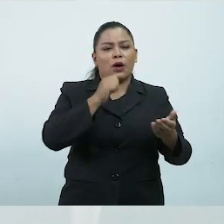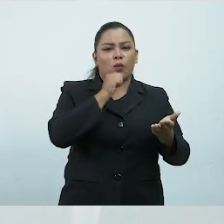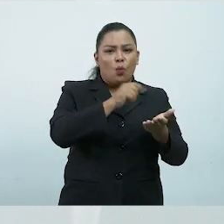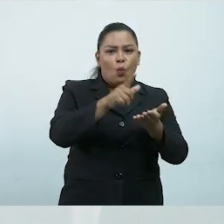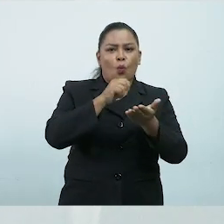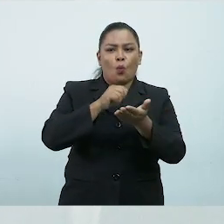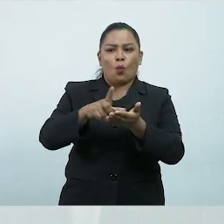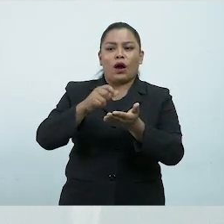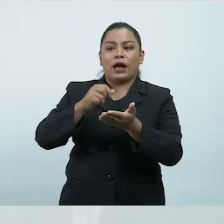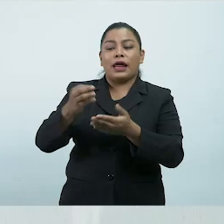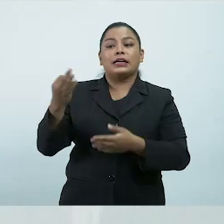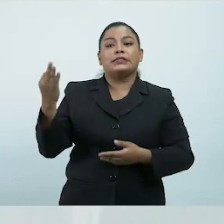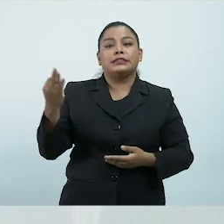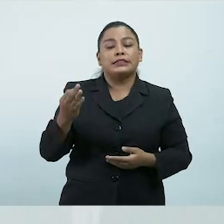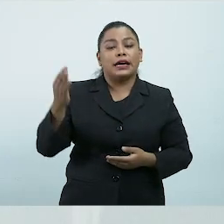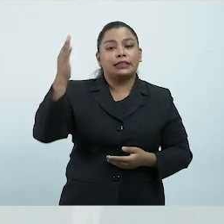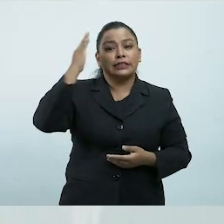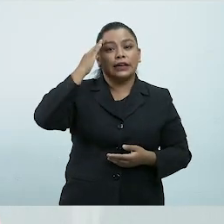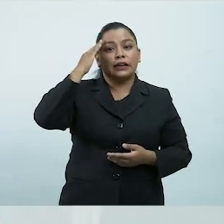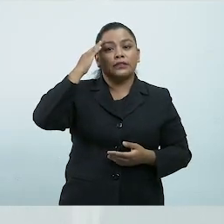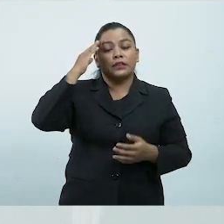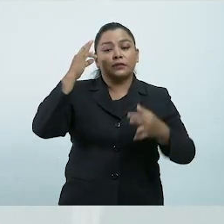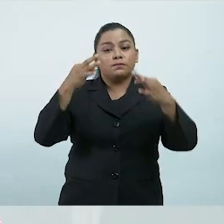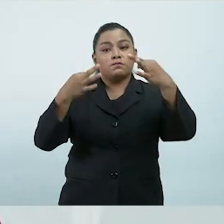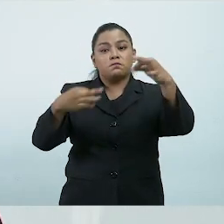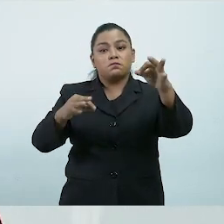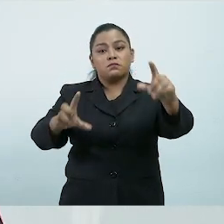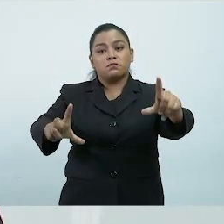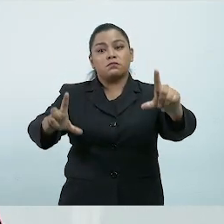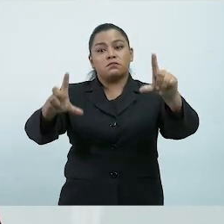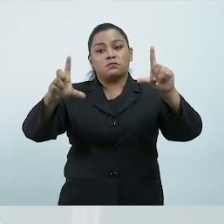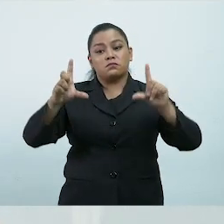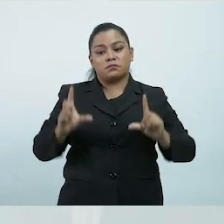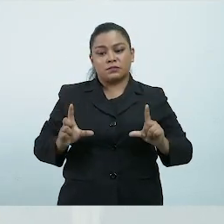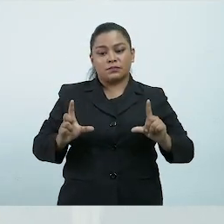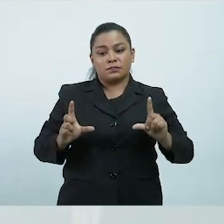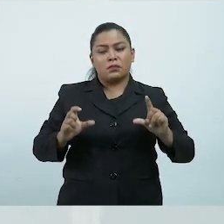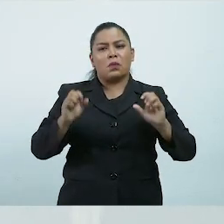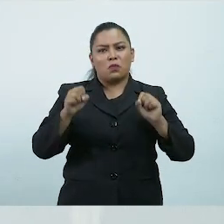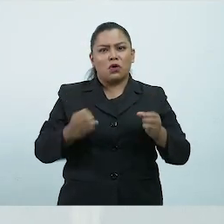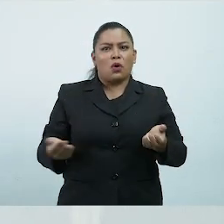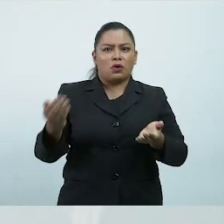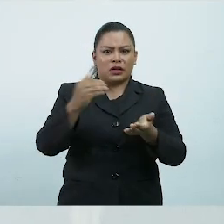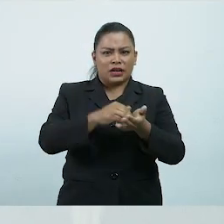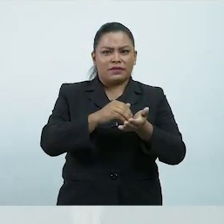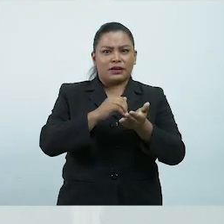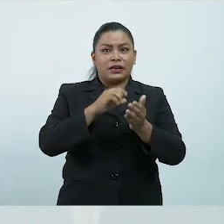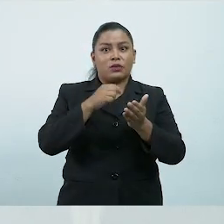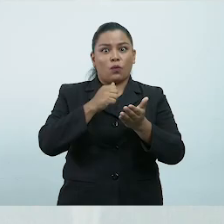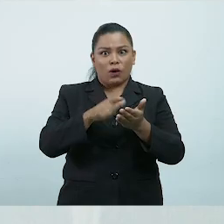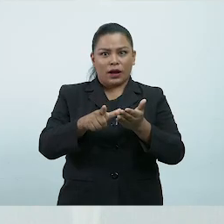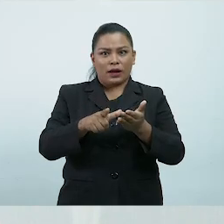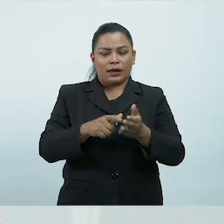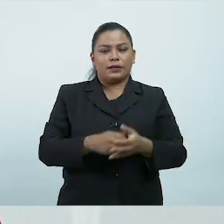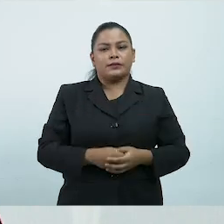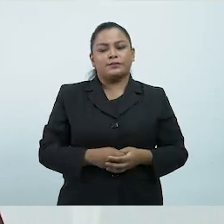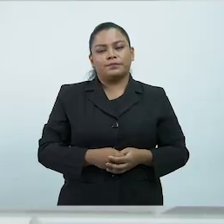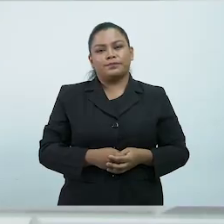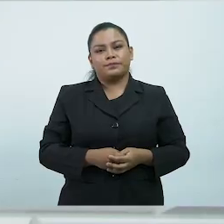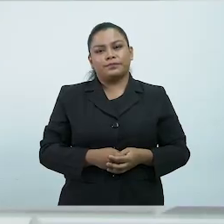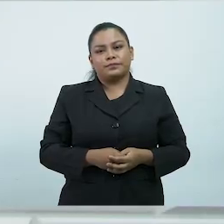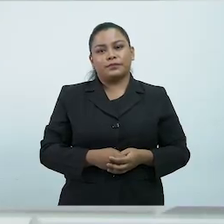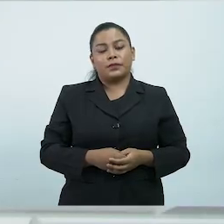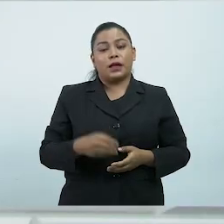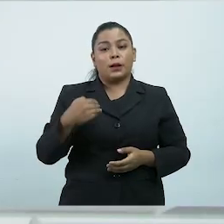educativa deberá contar con el certificado de retorno a clases presenciales según el procedimiento previamente reseñado